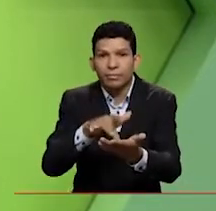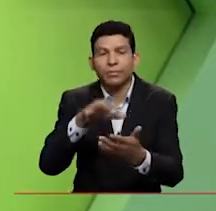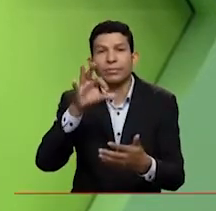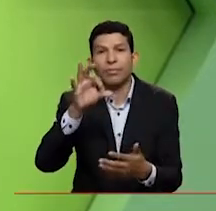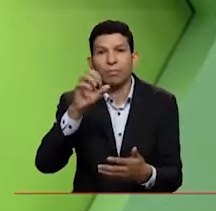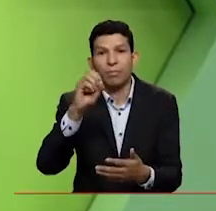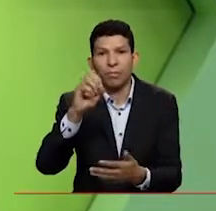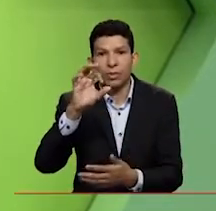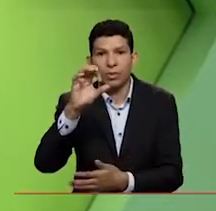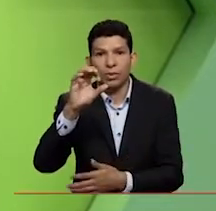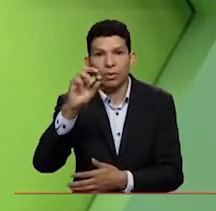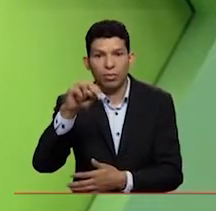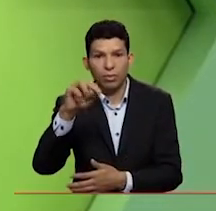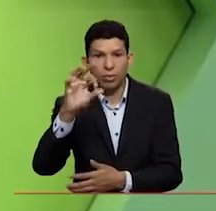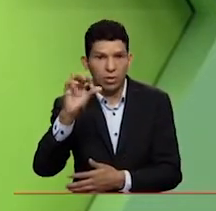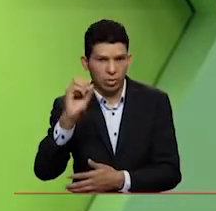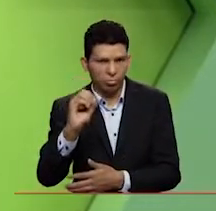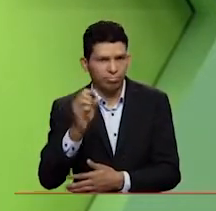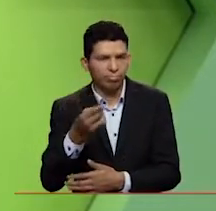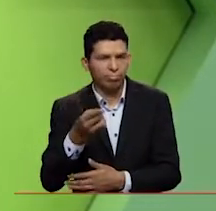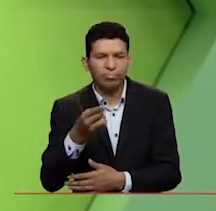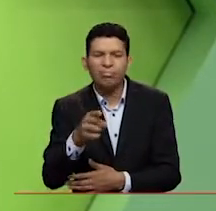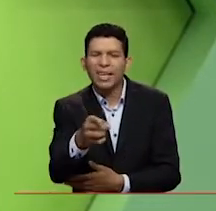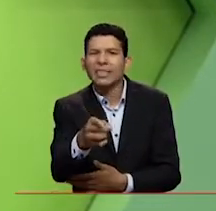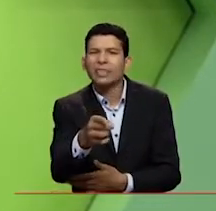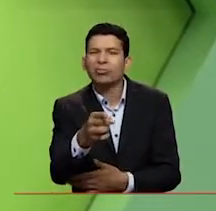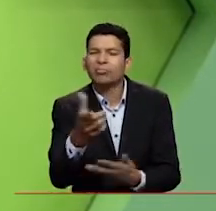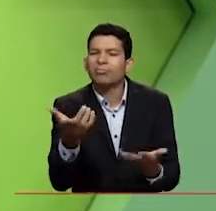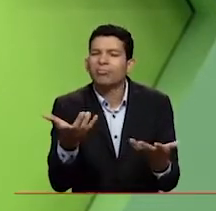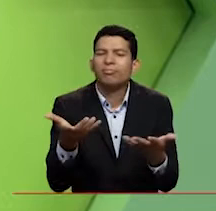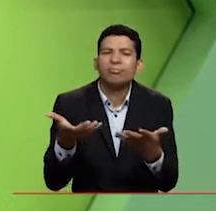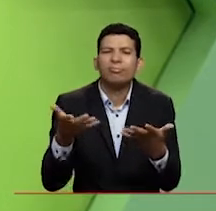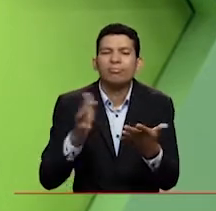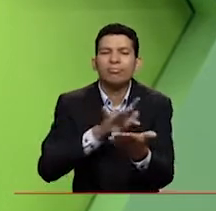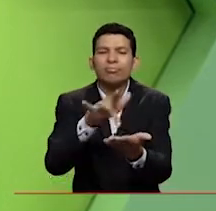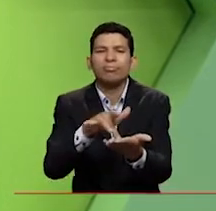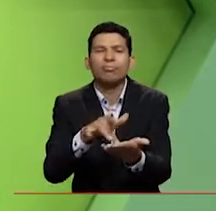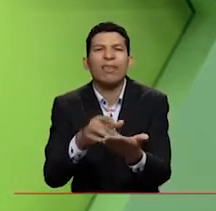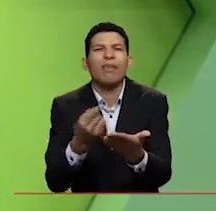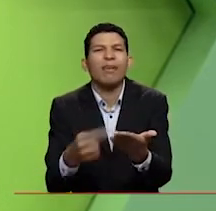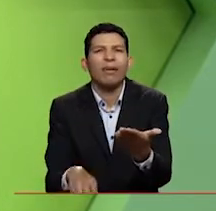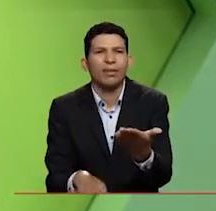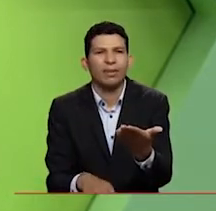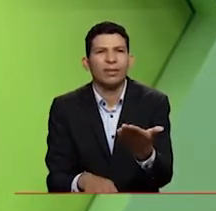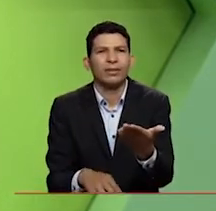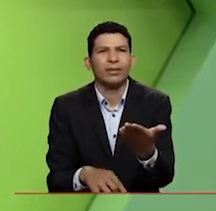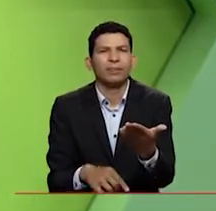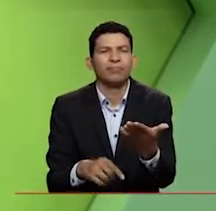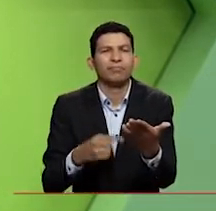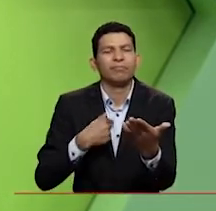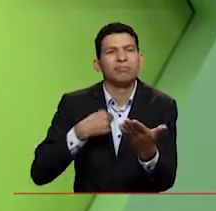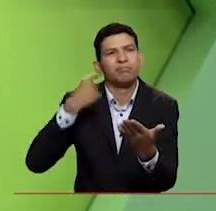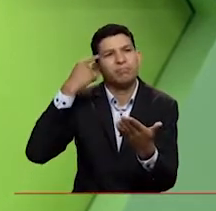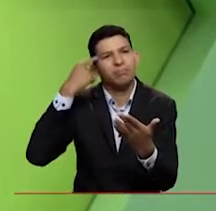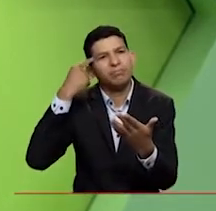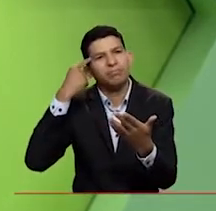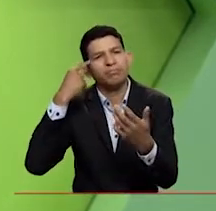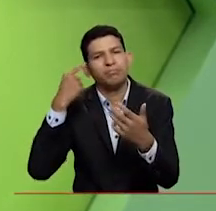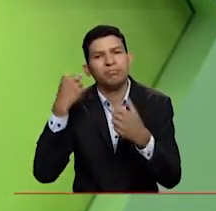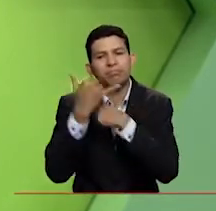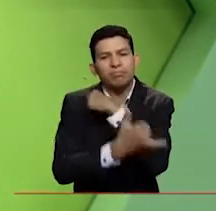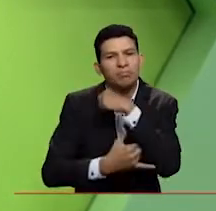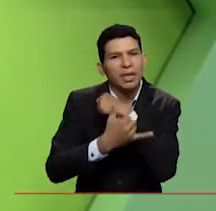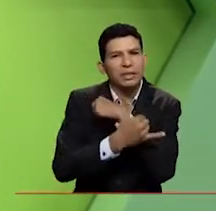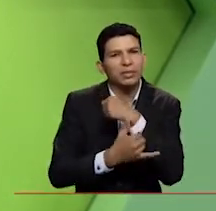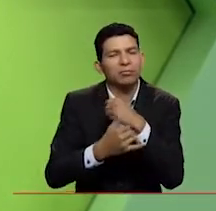Laguna de Sonso, qué se puede encontrar, qué componentes hay, cómo yo me puedo de alguna manera entretener, divertir, además con una